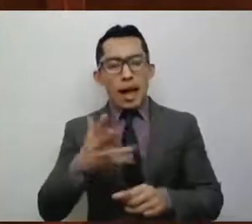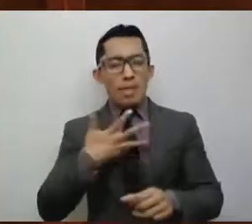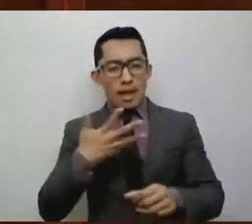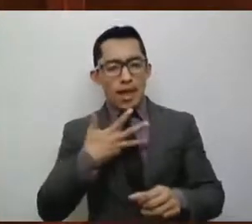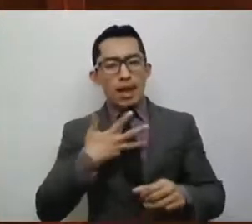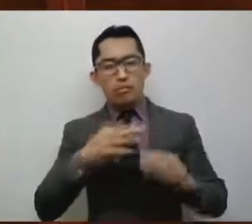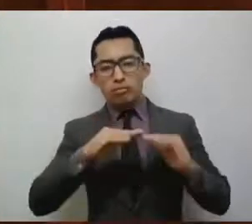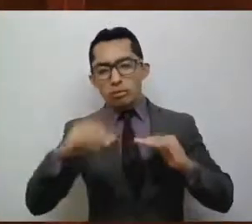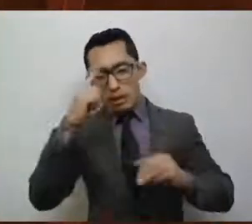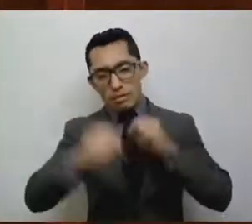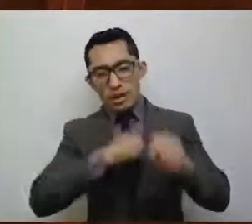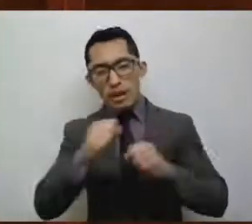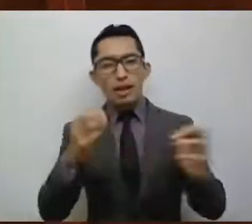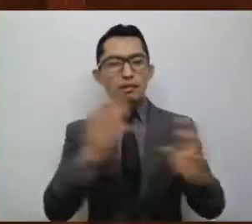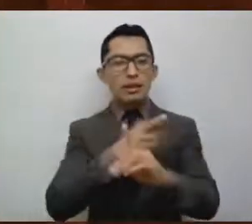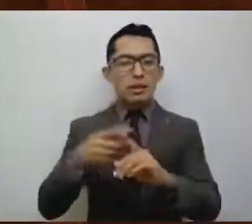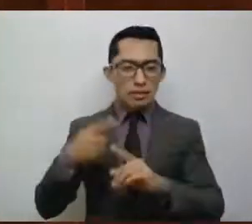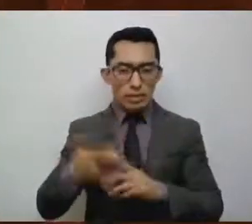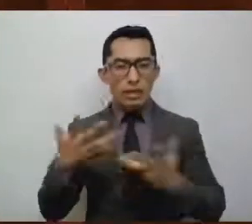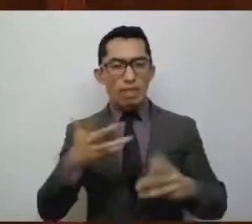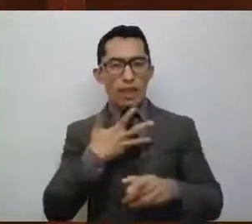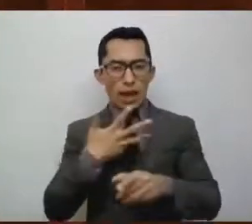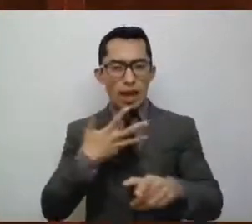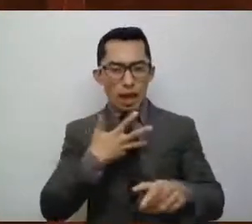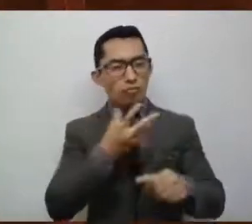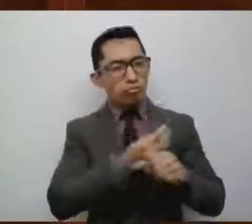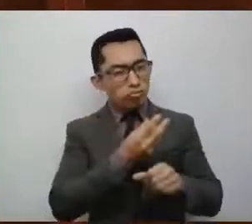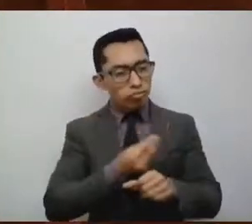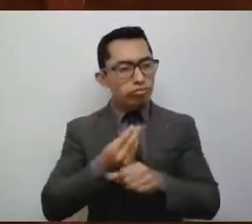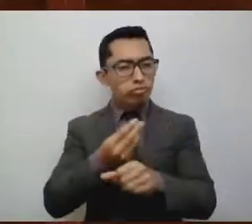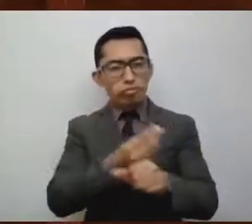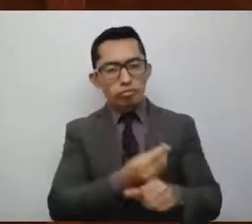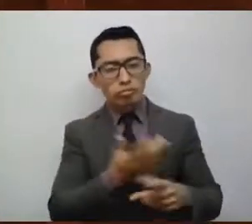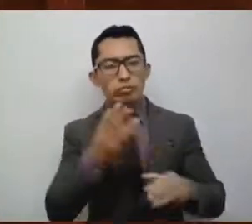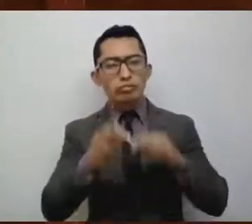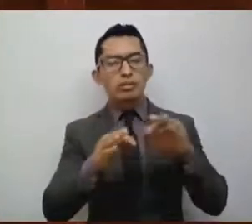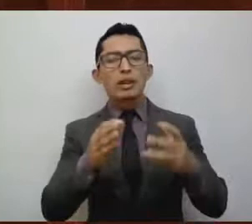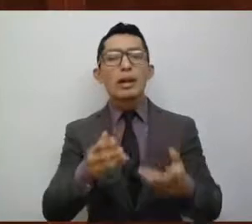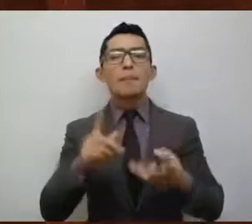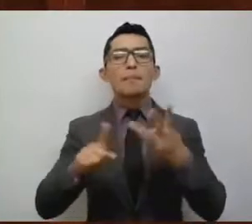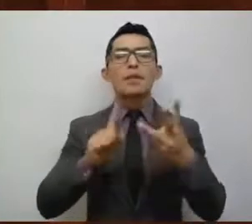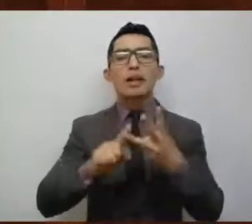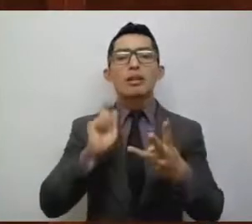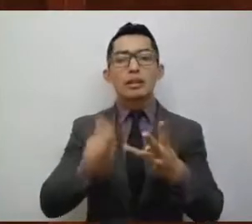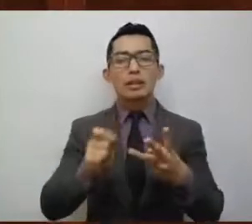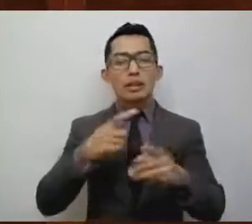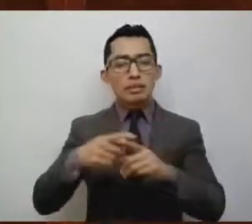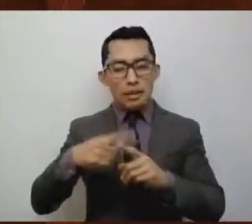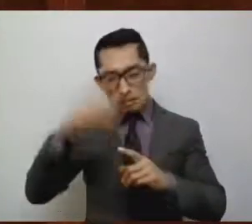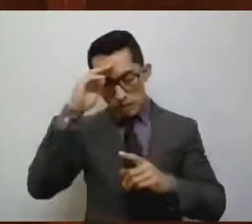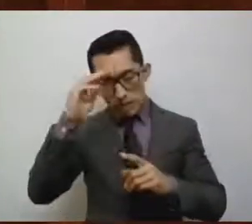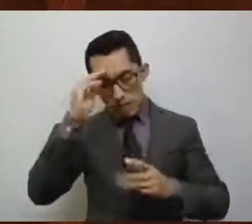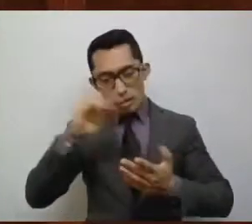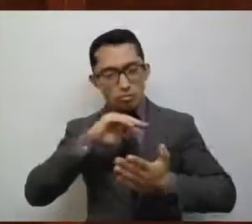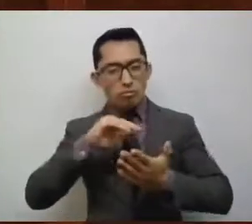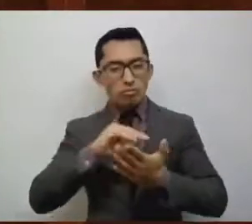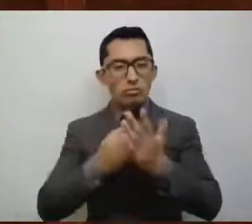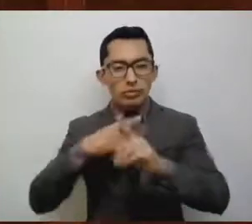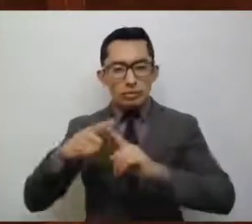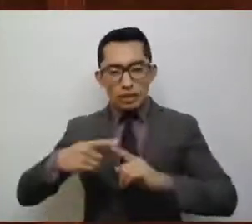peatonal ya establecida en los municipios. Tercero, desarrolla acciones para reducir los accidentes de peatones y ciclistas.